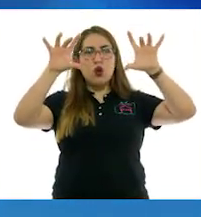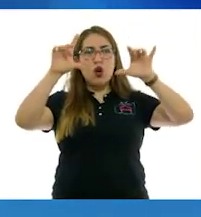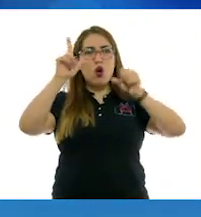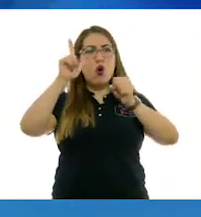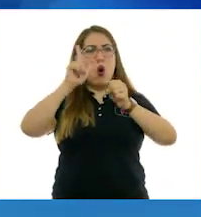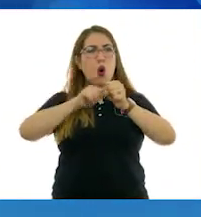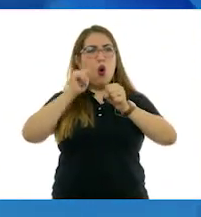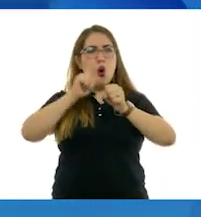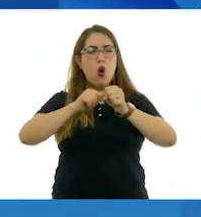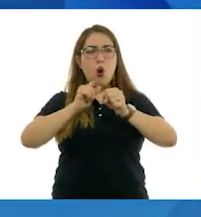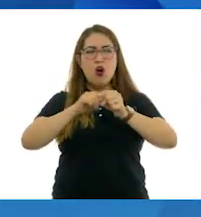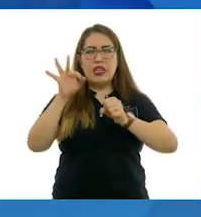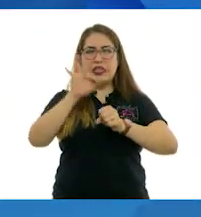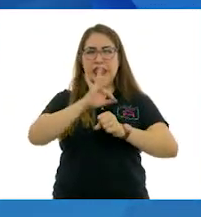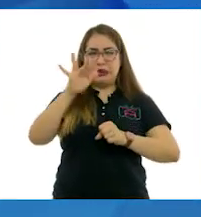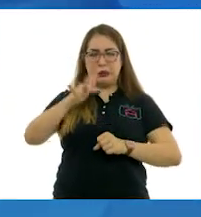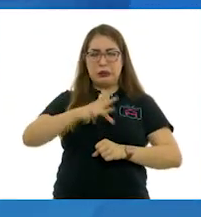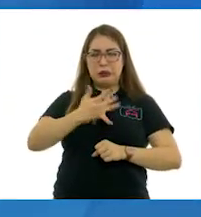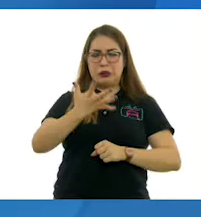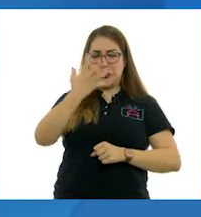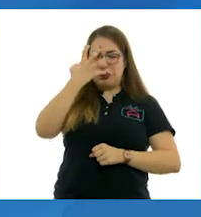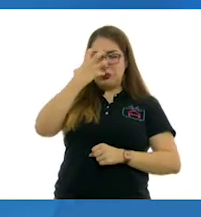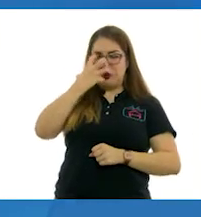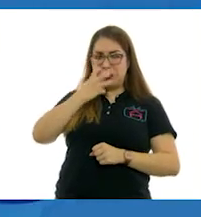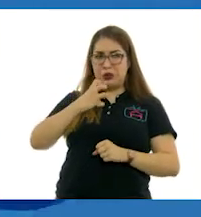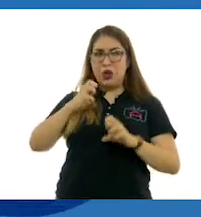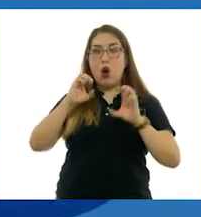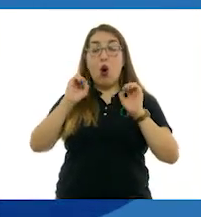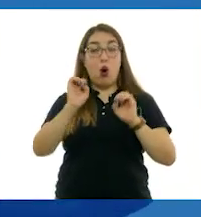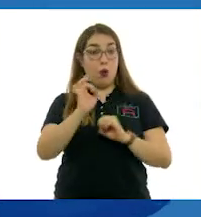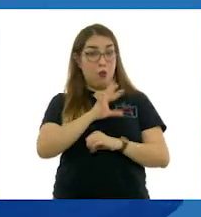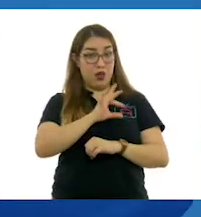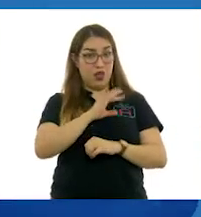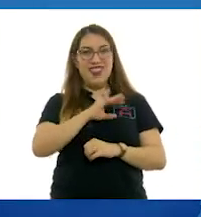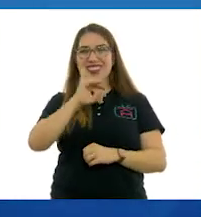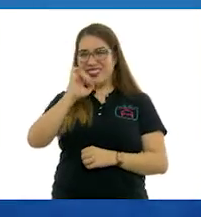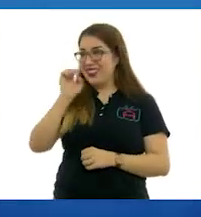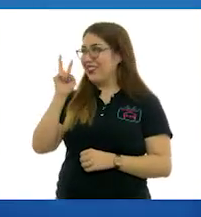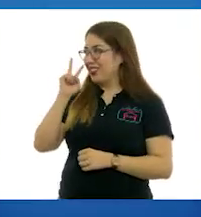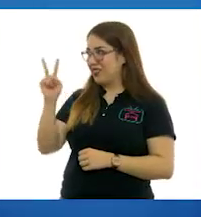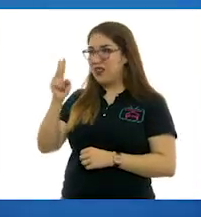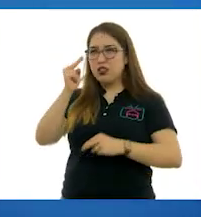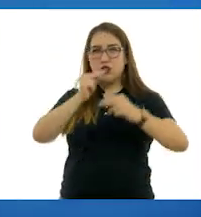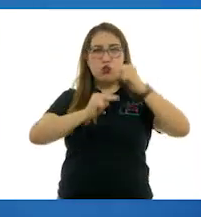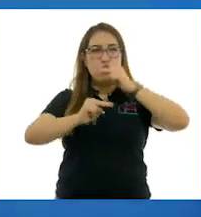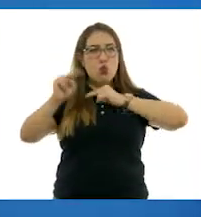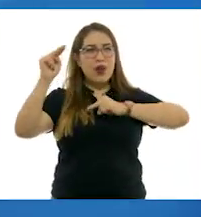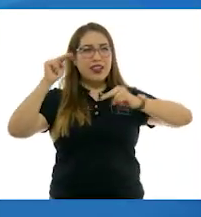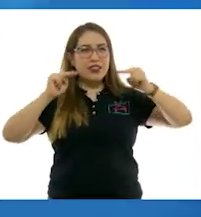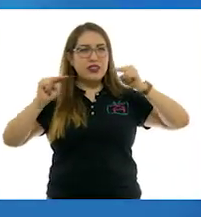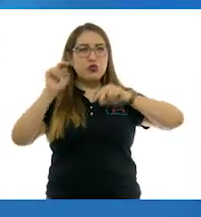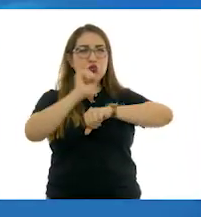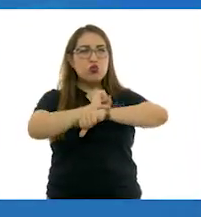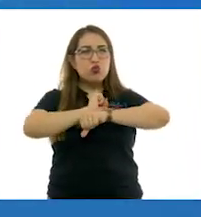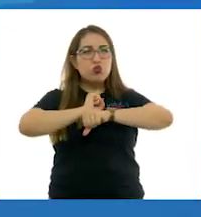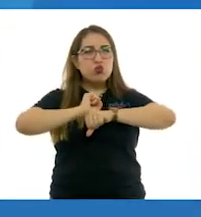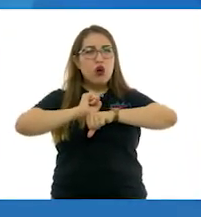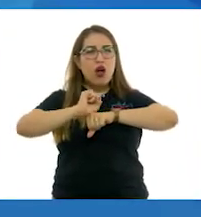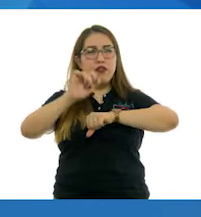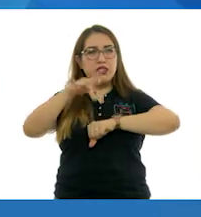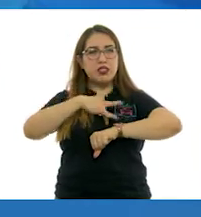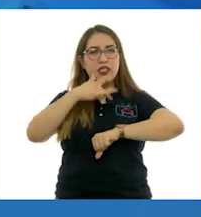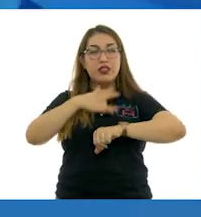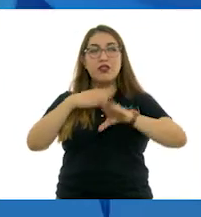probablemente nos dé algo de tristeza o de miedo o suspenso. Sí, ahí unas como nubes muy suaves. La textura es como